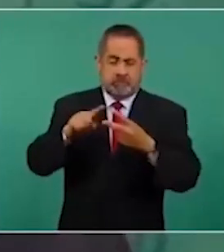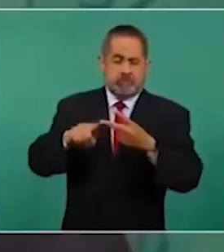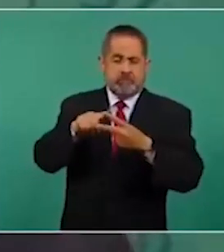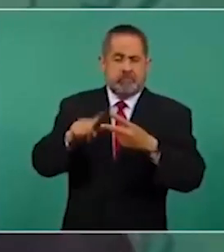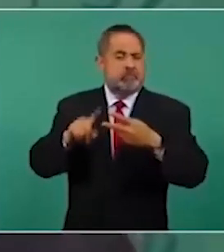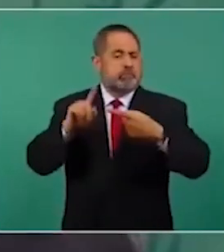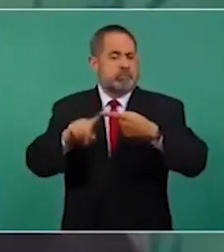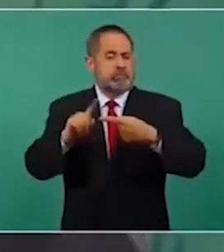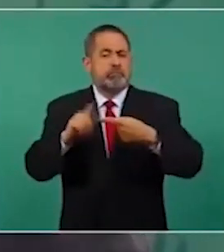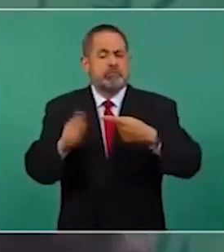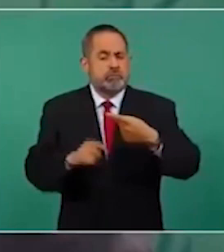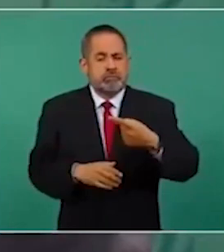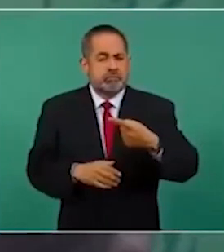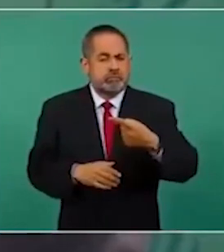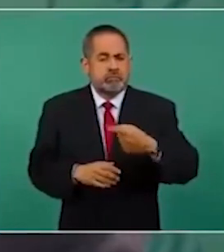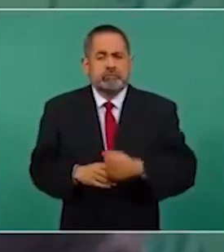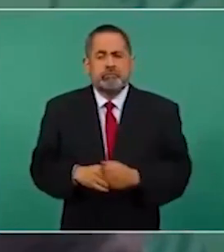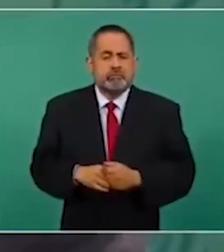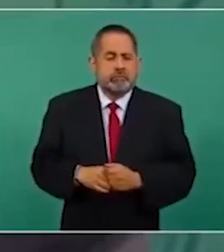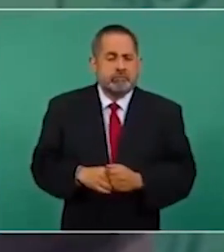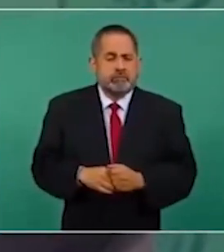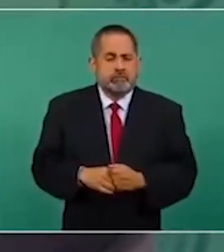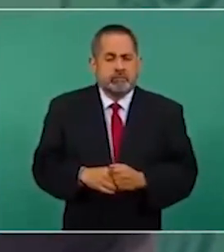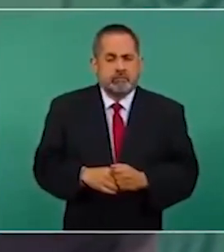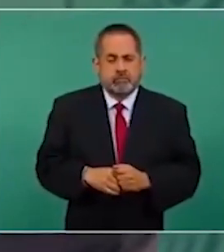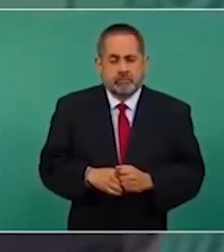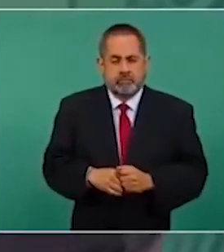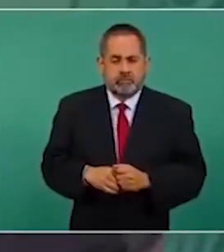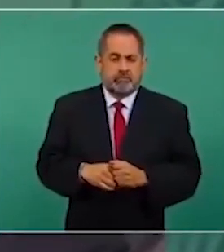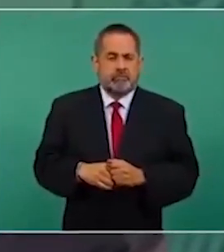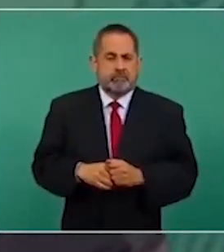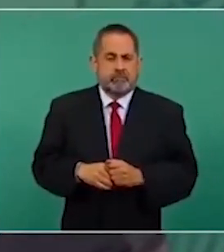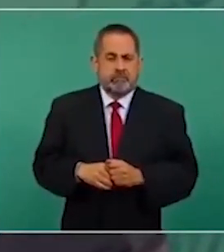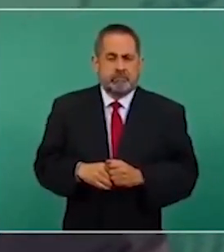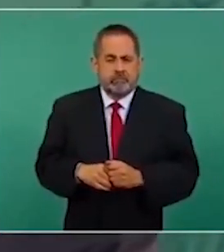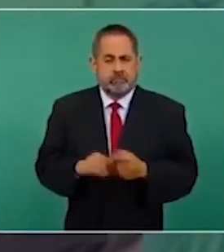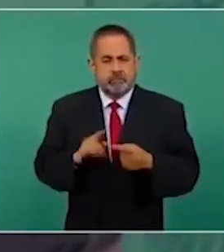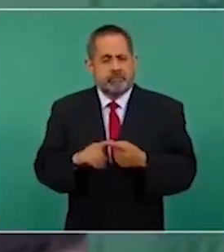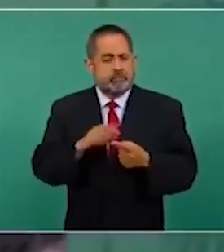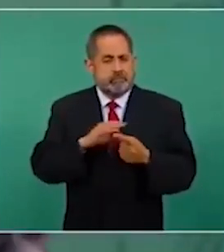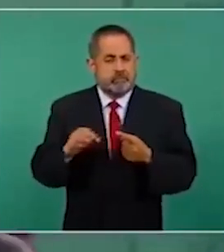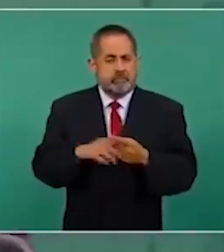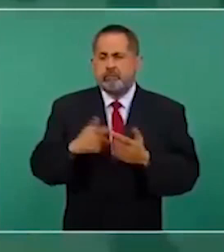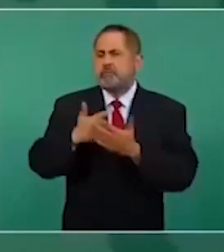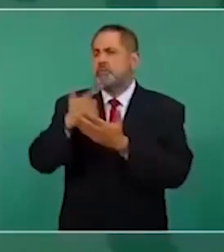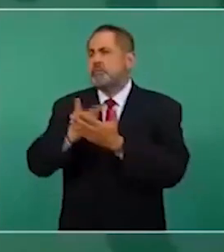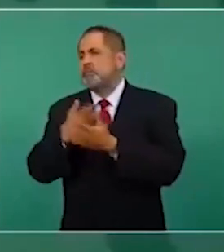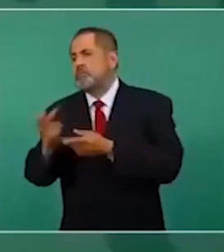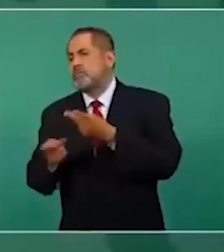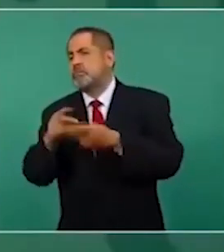que se pueden hacer encuestas